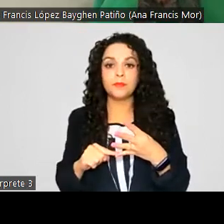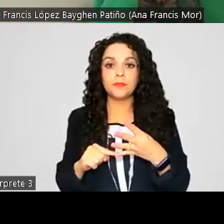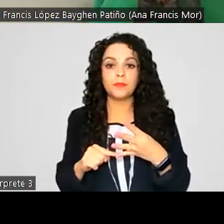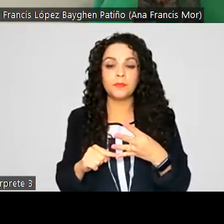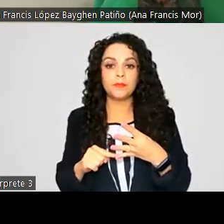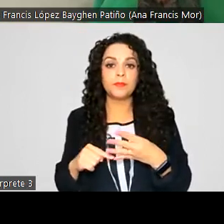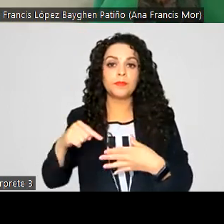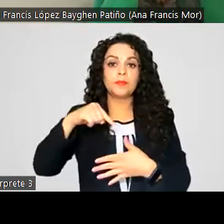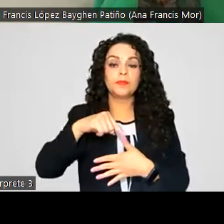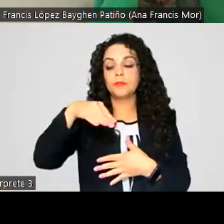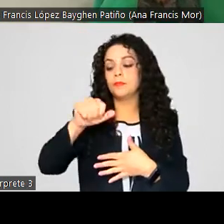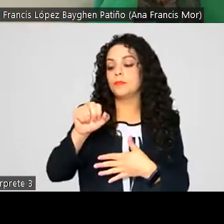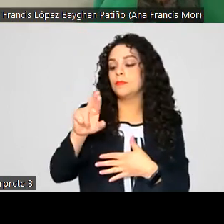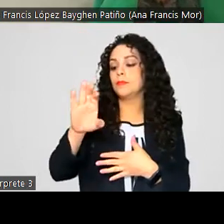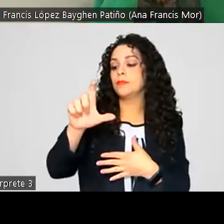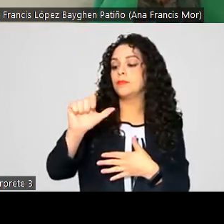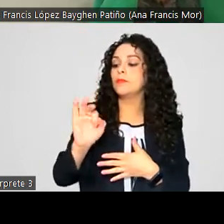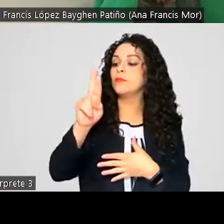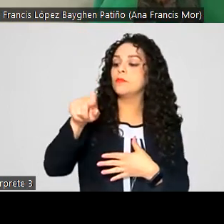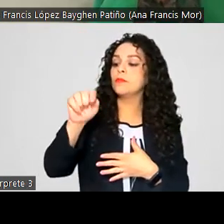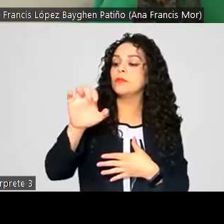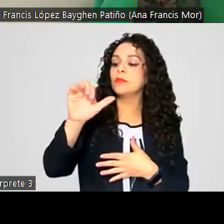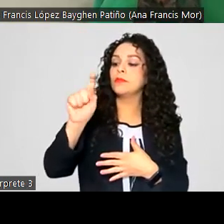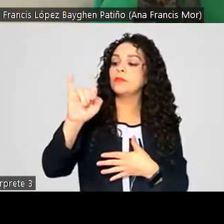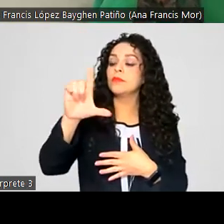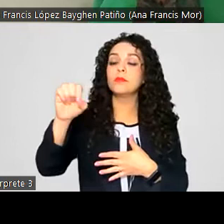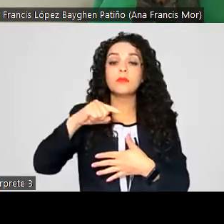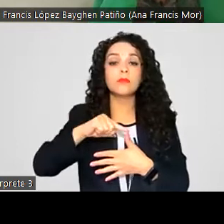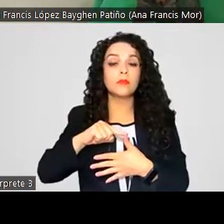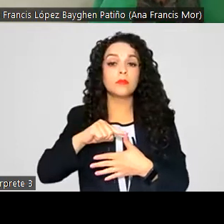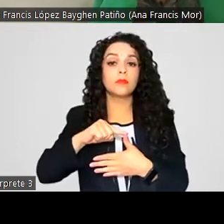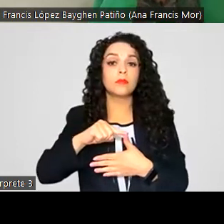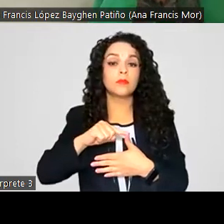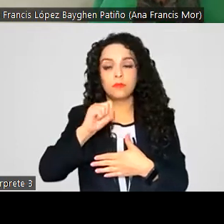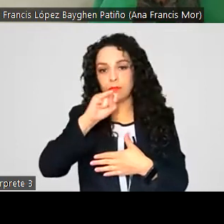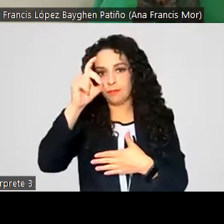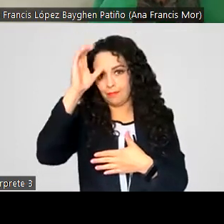Diputada Marcela Fuente Castillo. A favor.